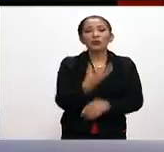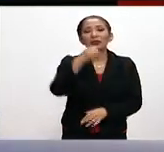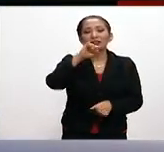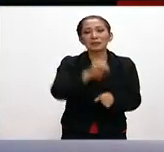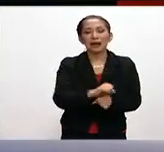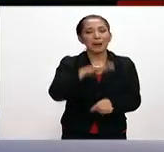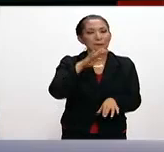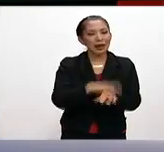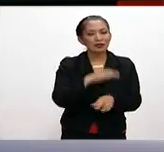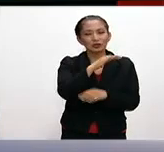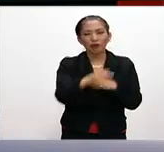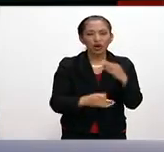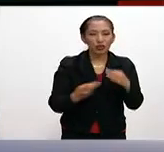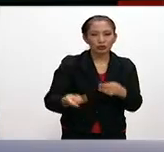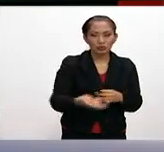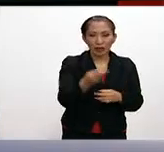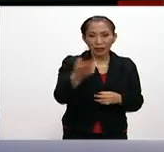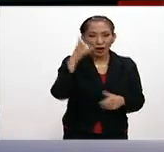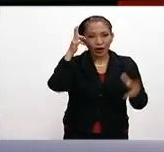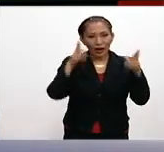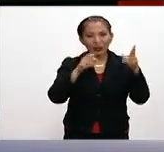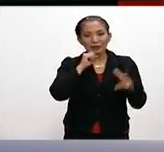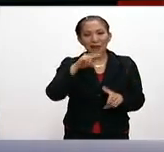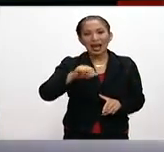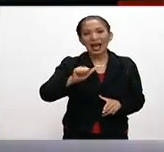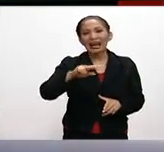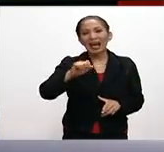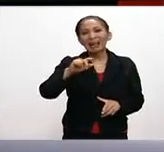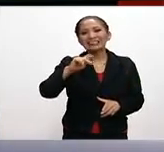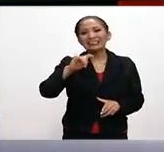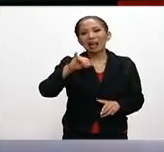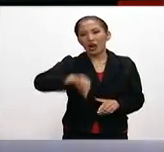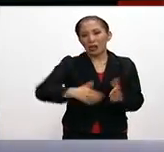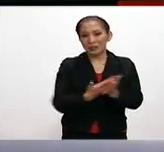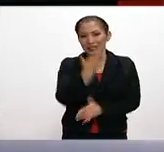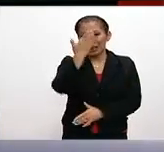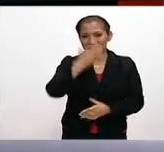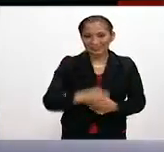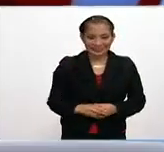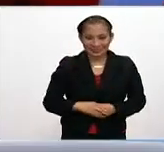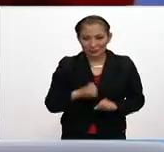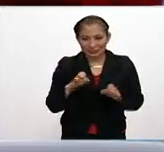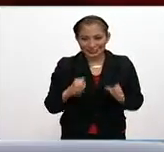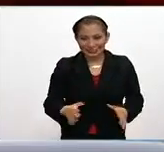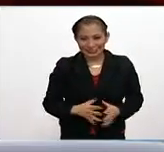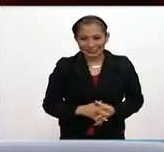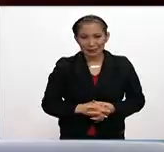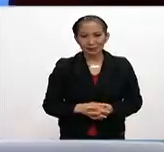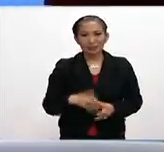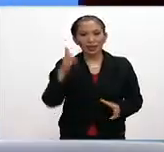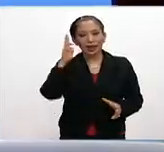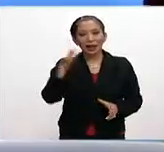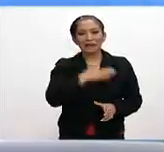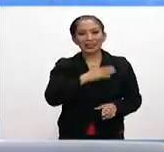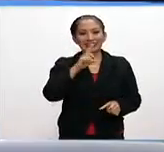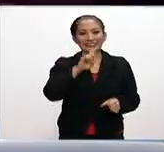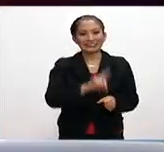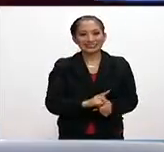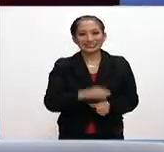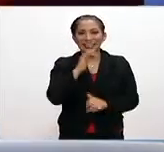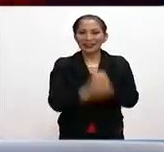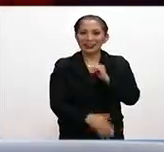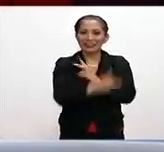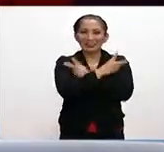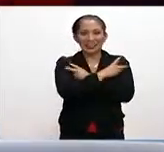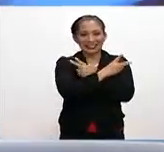más con todos ustedes. Saludo con mucho gusto a Ana Cristina Olvera, quien se encuentra esta mañana con nosotros. Ana, ¿qué tal? Muy buenos días, Omar. Se